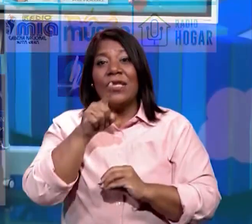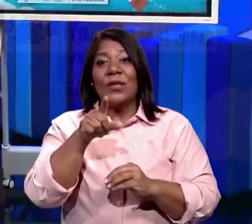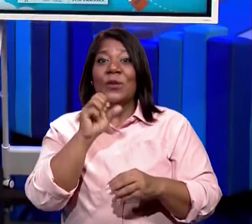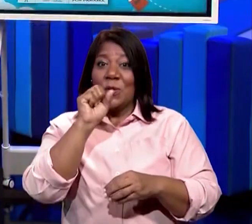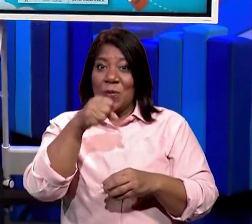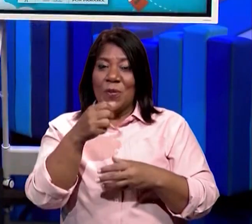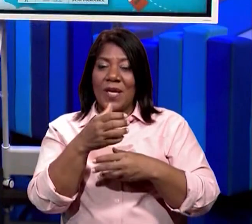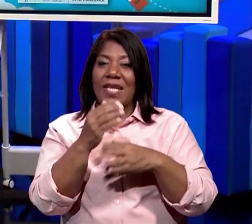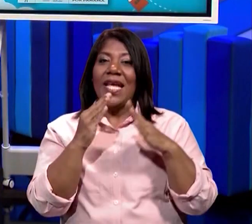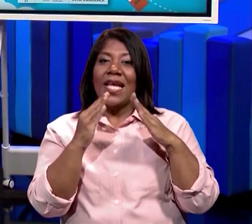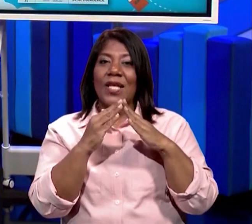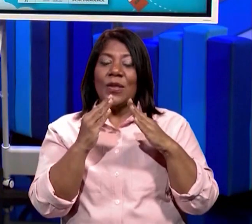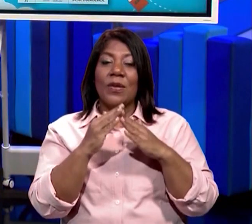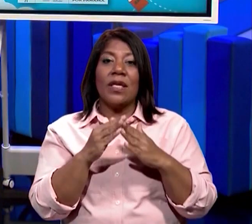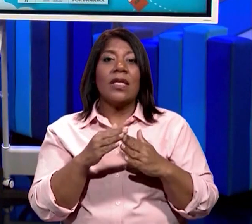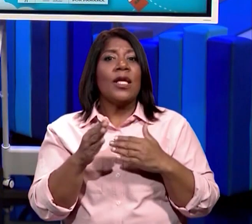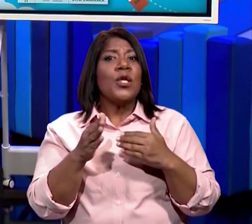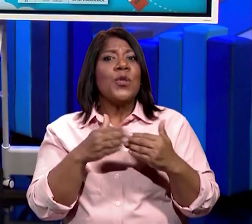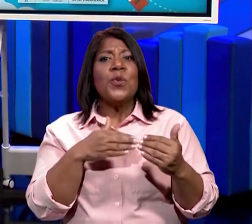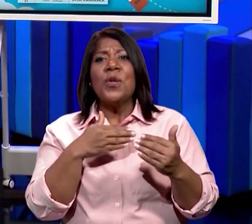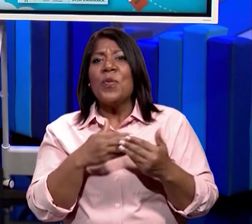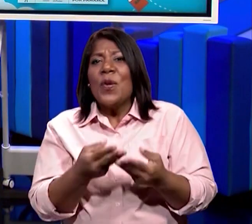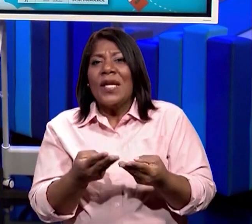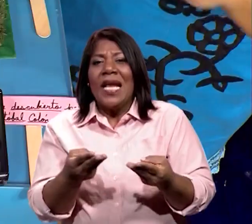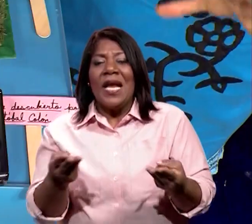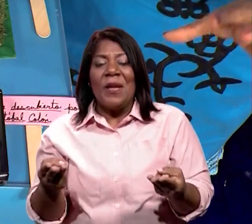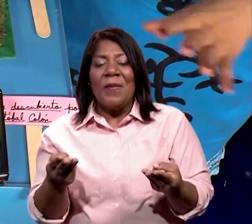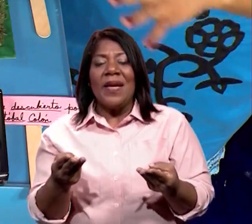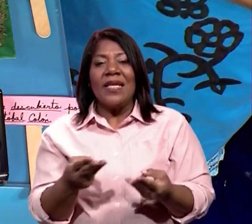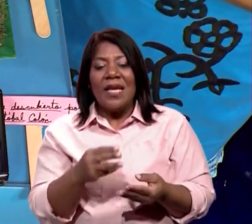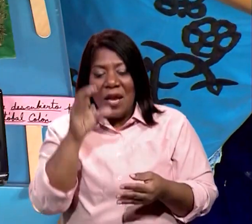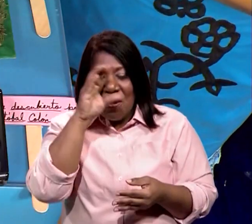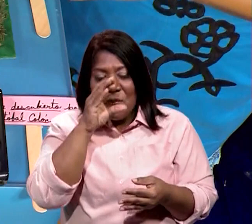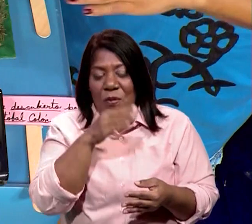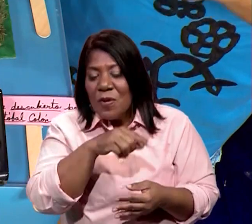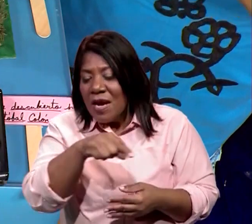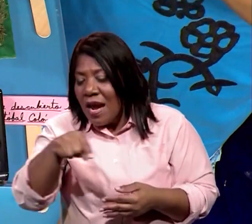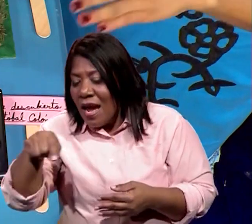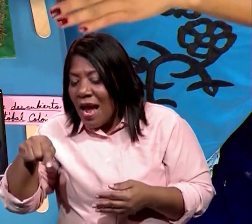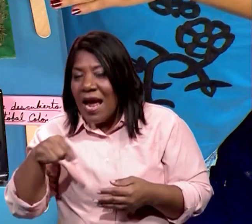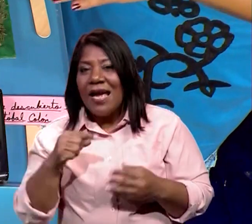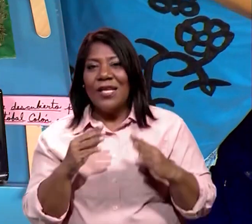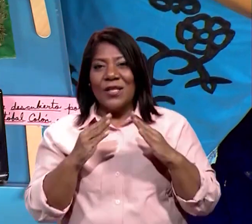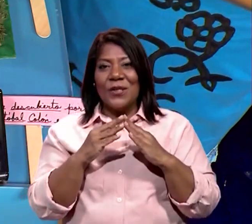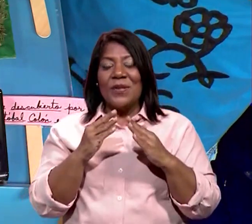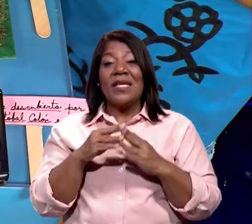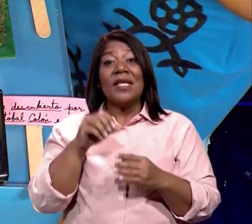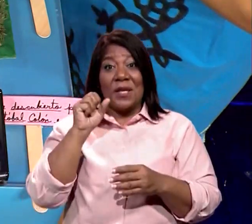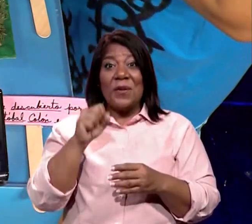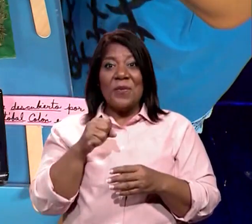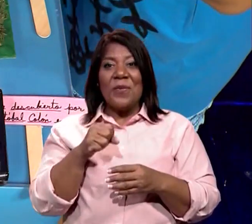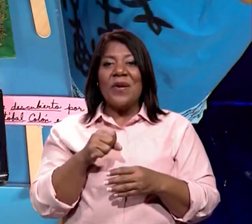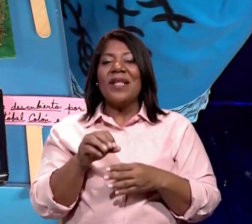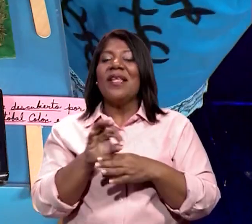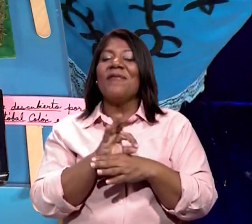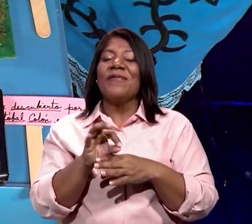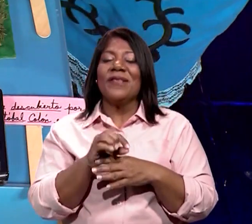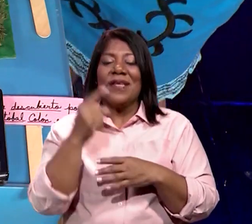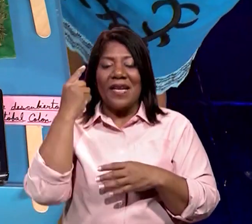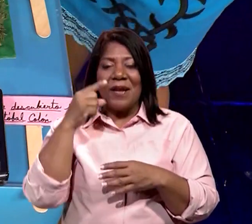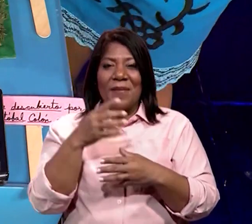hacer en casa con los materiales que tengan a su alrededor. Todo lo que tengan en su entorno es bienvenido para hacer estas